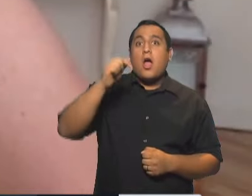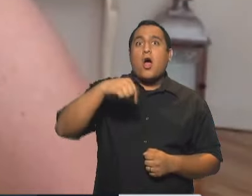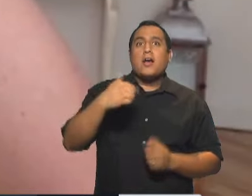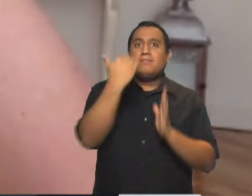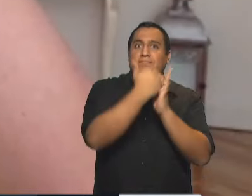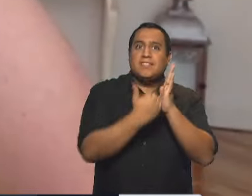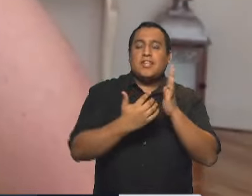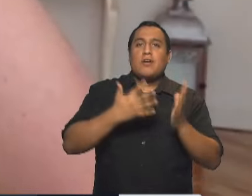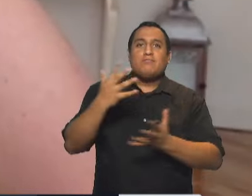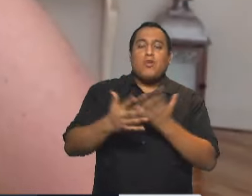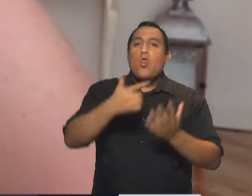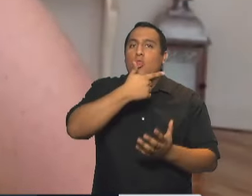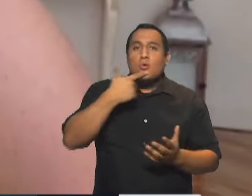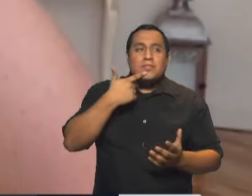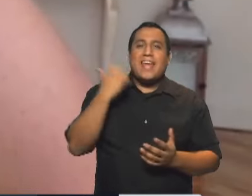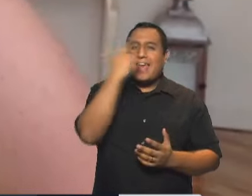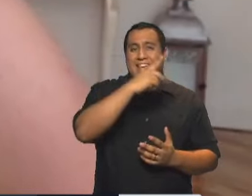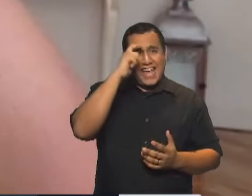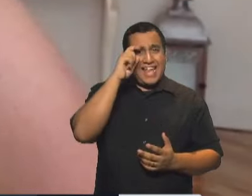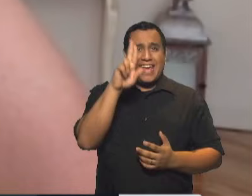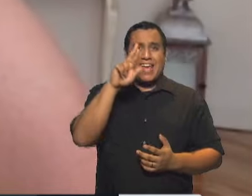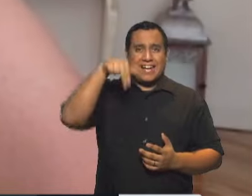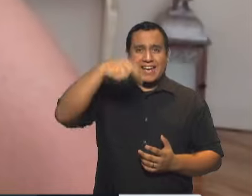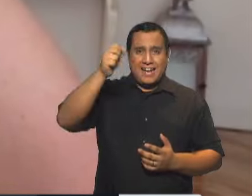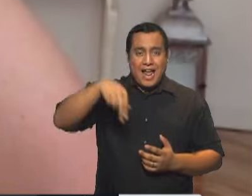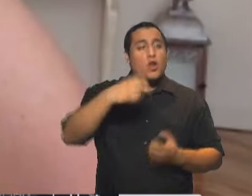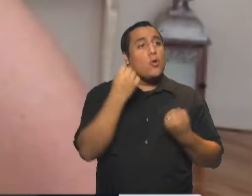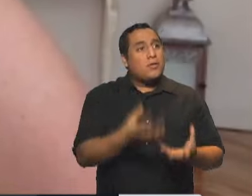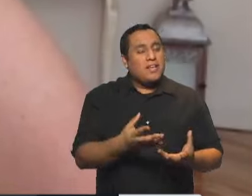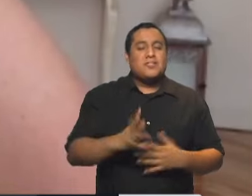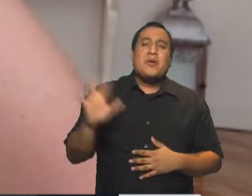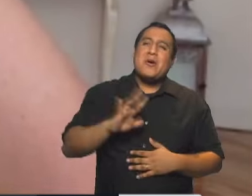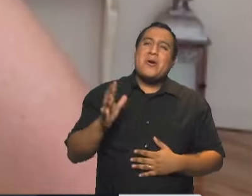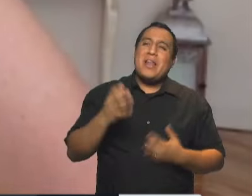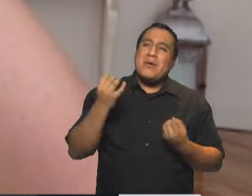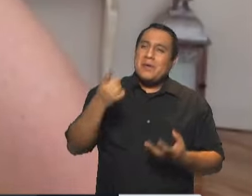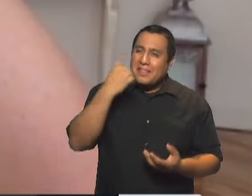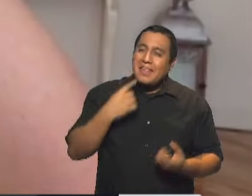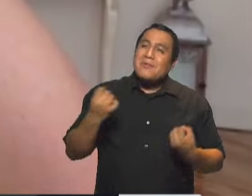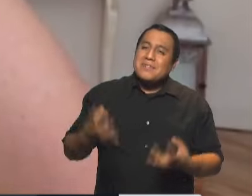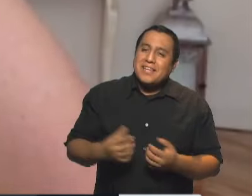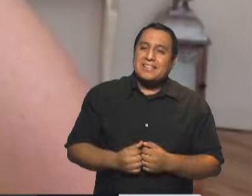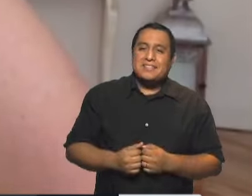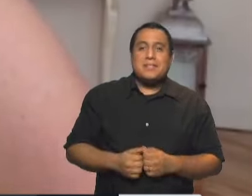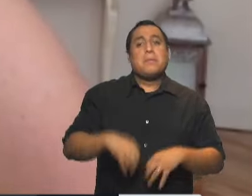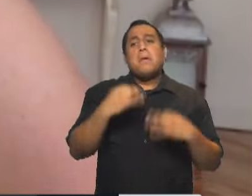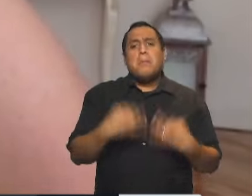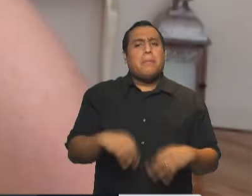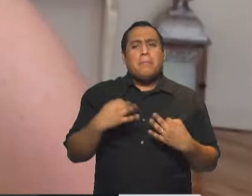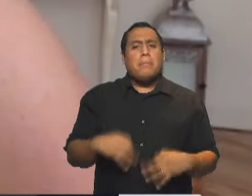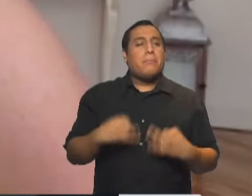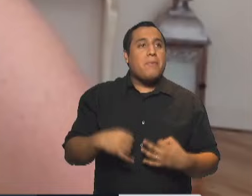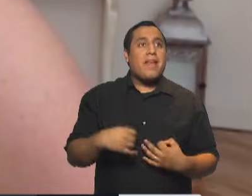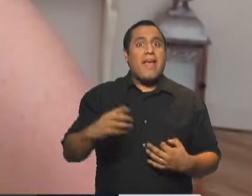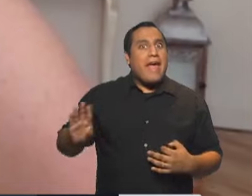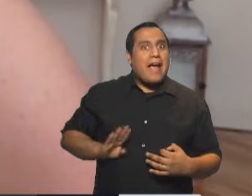dulces saludables, Hernán querido, ¿cómo andás? Hola Nati, buen día, ¿cómo estás? Pero muy bien, con muchas